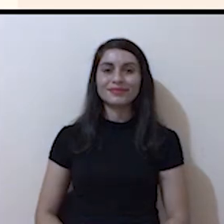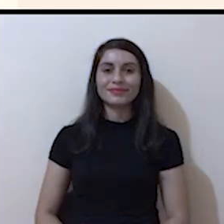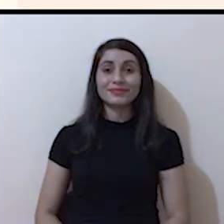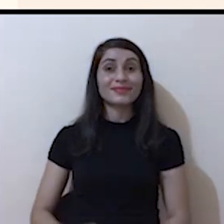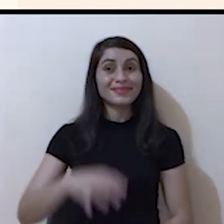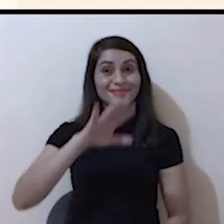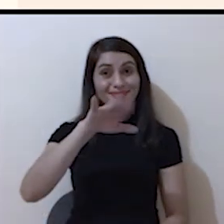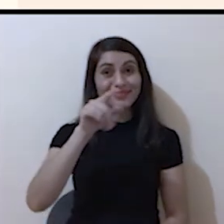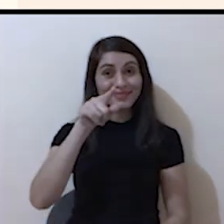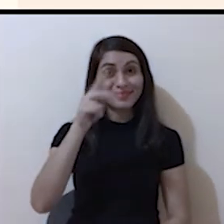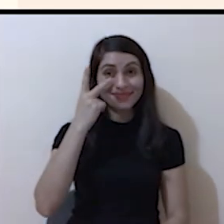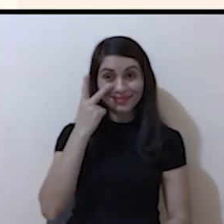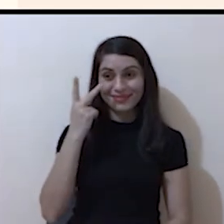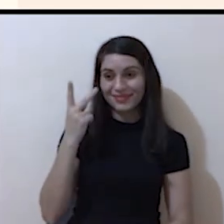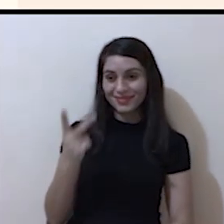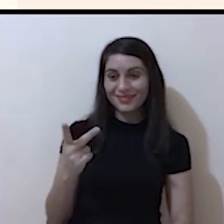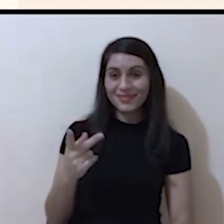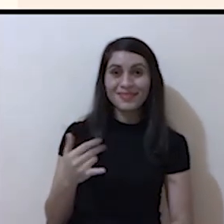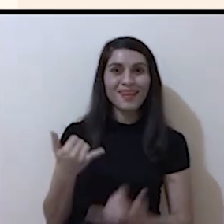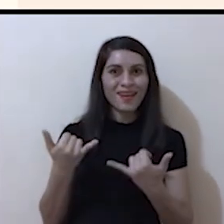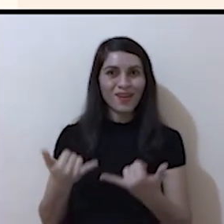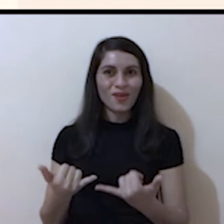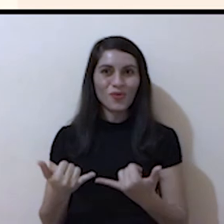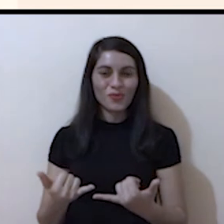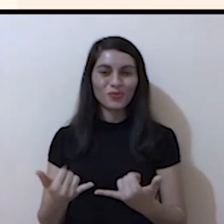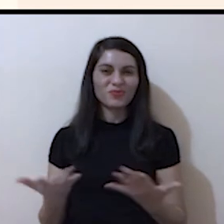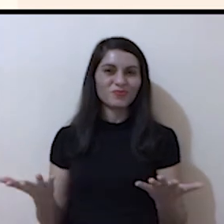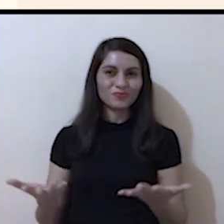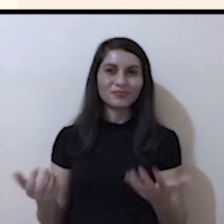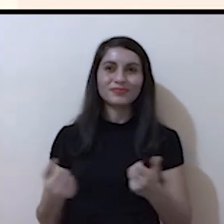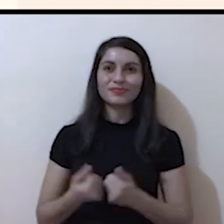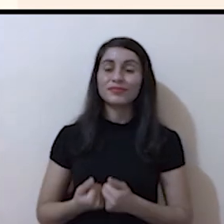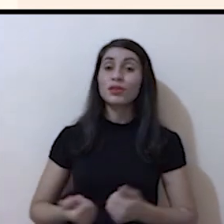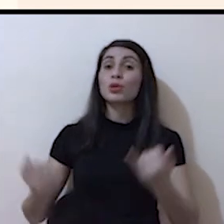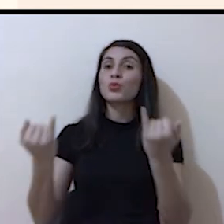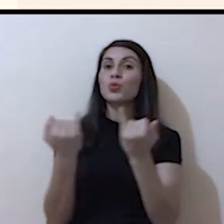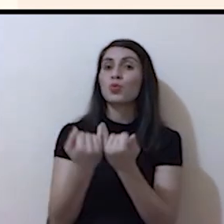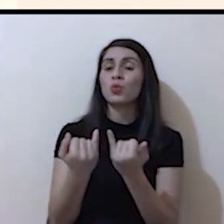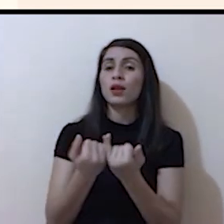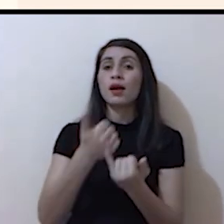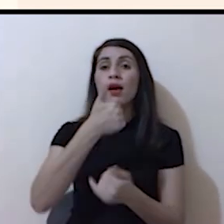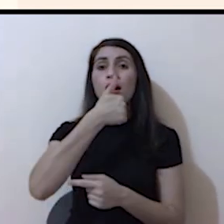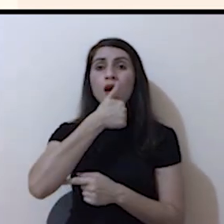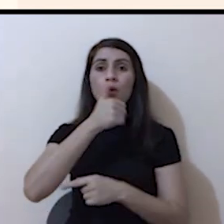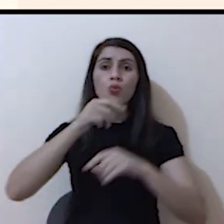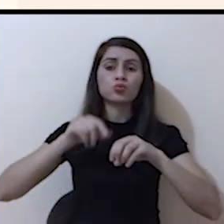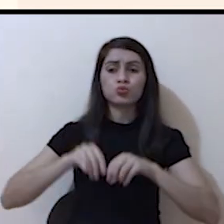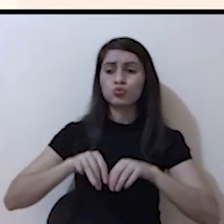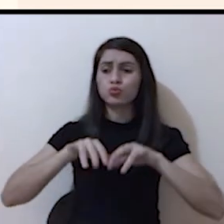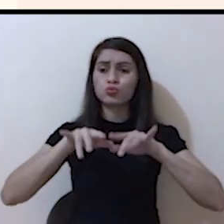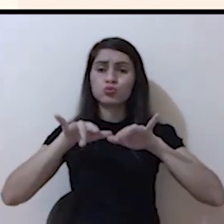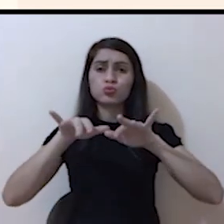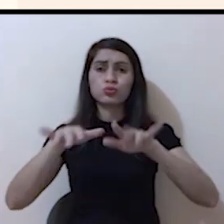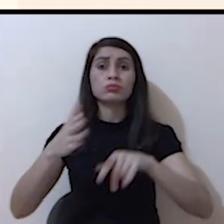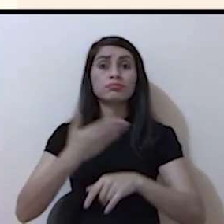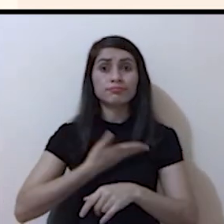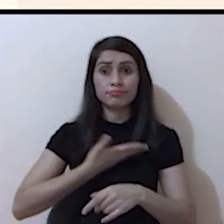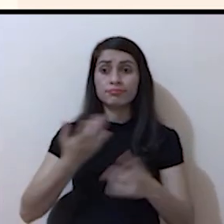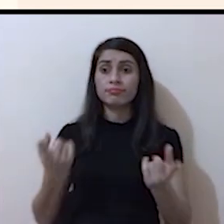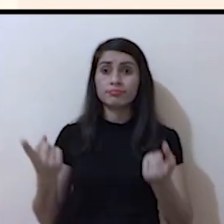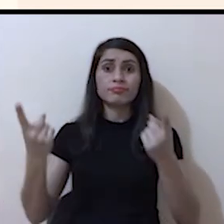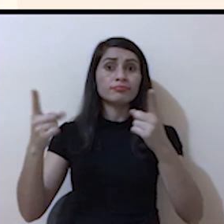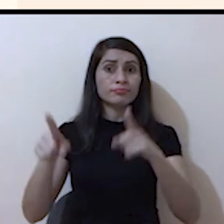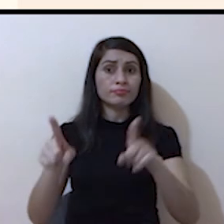Como viste en el experimento de hoy, la contaminación del agua tiene causas y consecuencias.